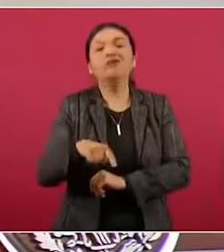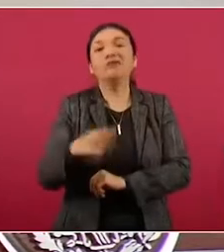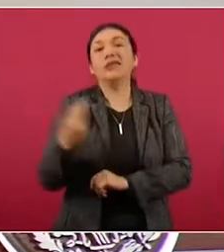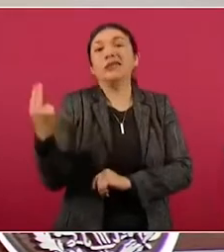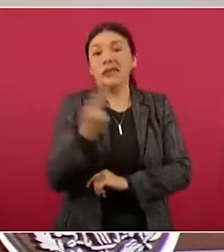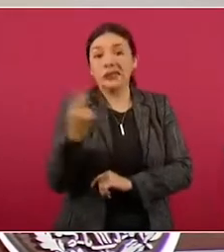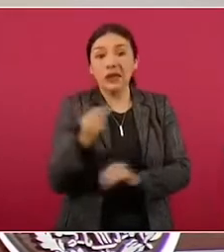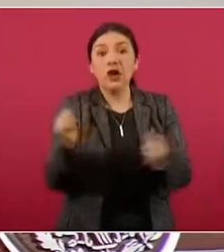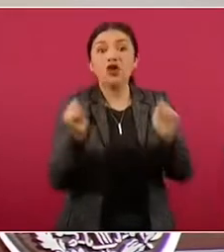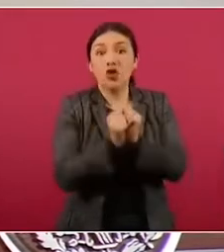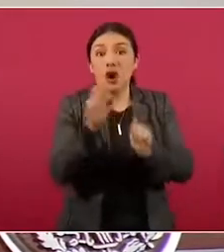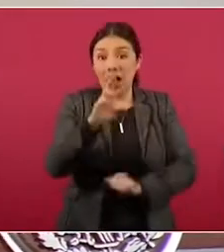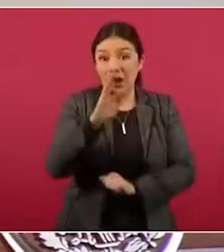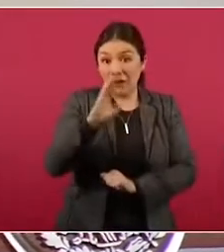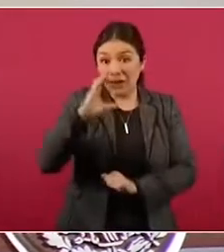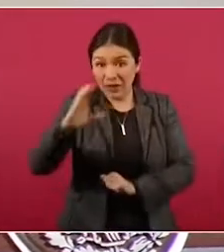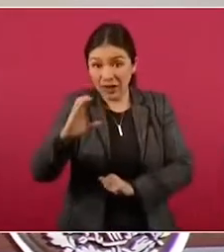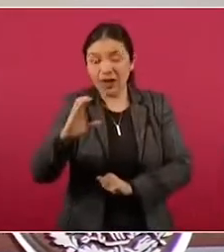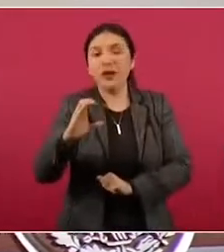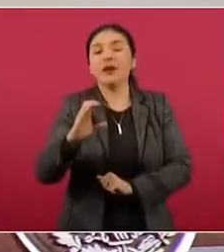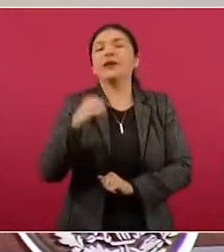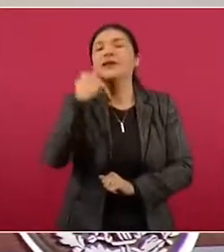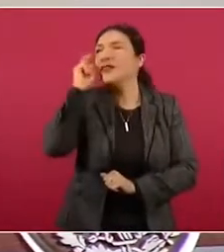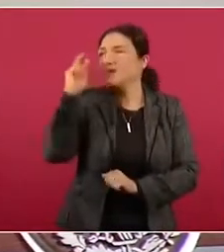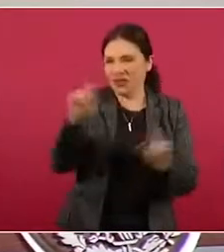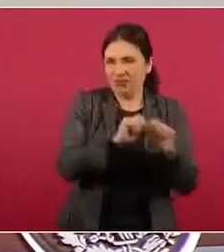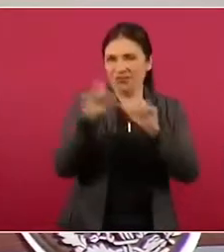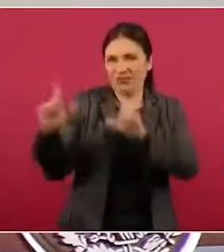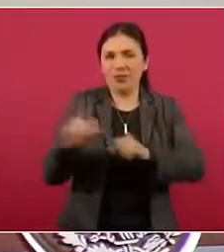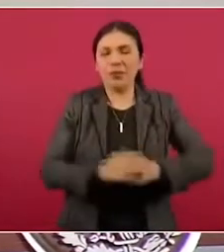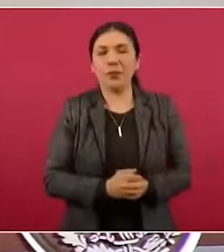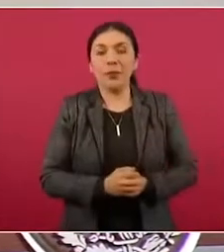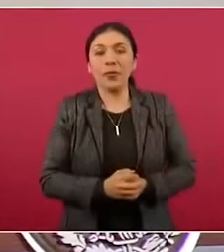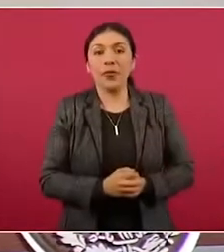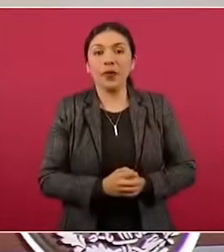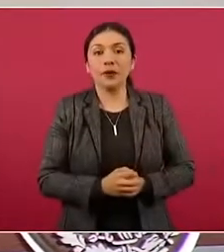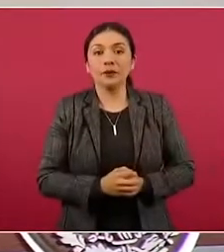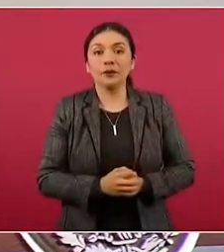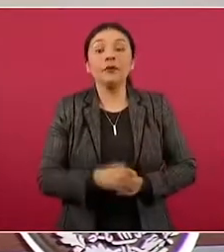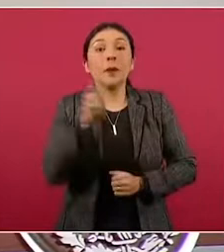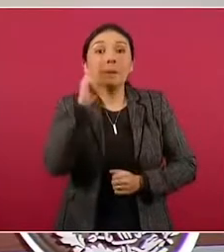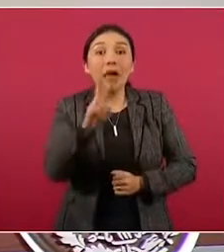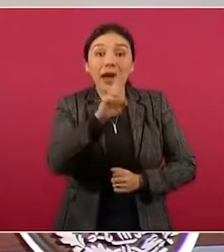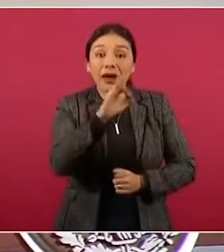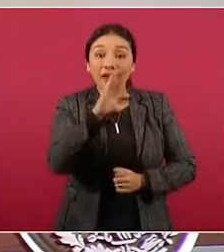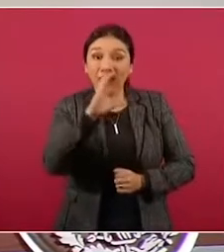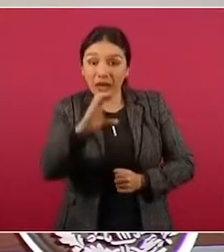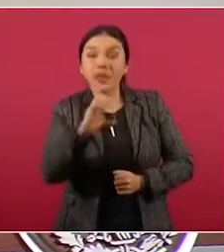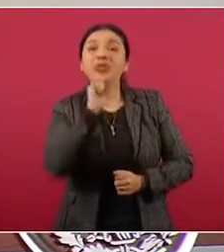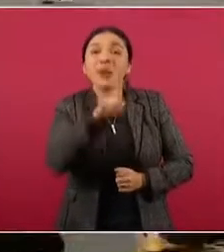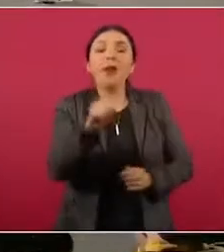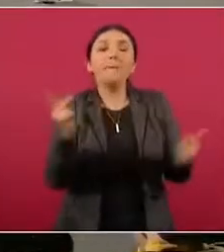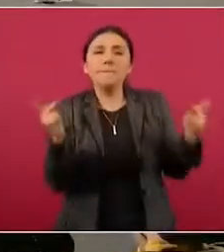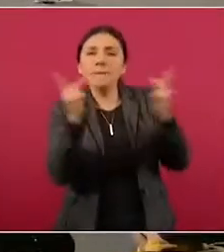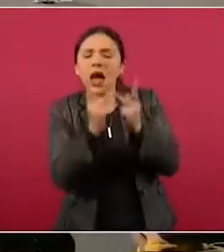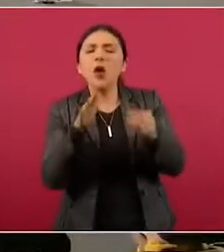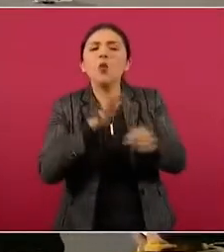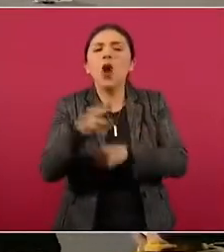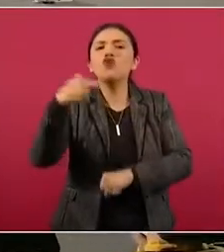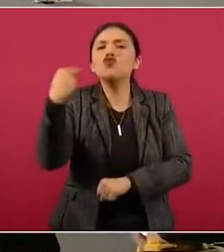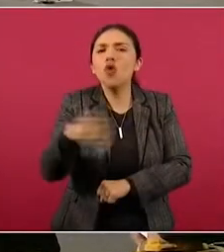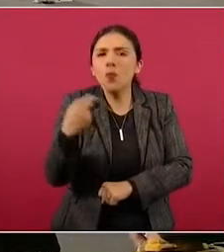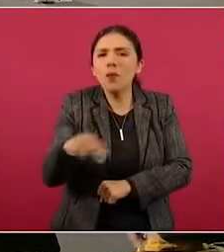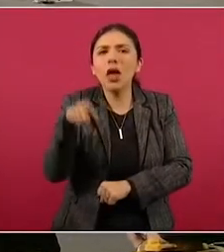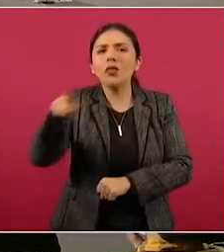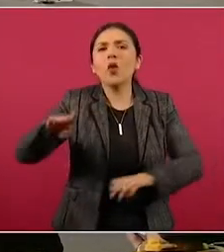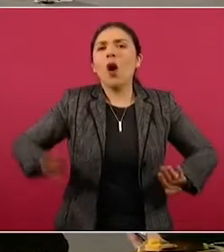que además del RFC íbamos a verificar el nombre y la razón social y el código postal.